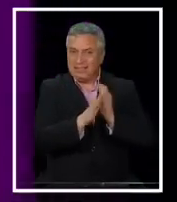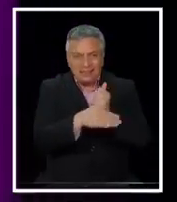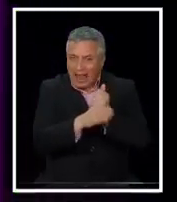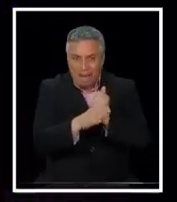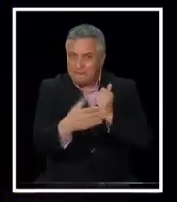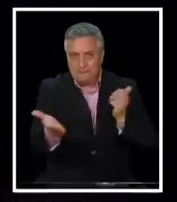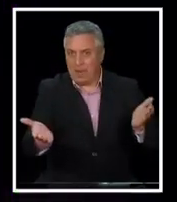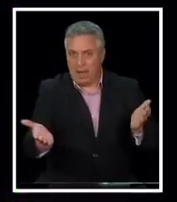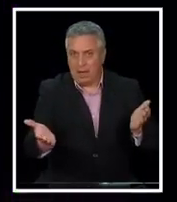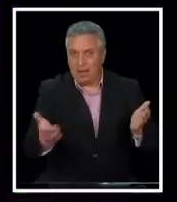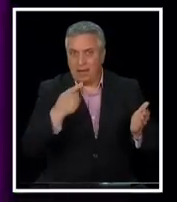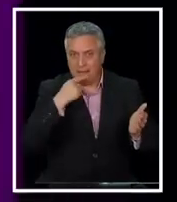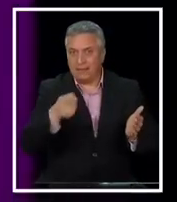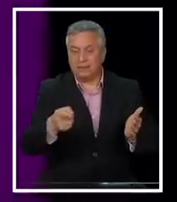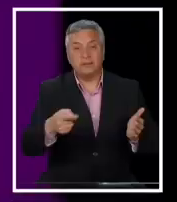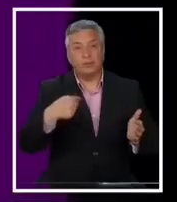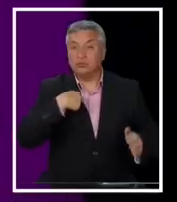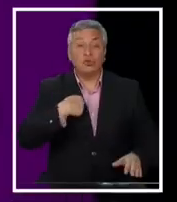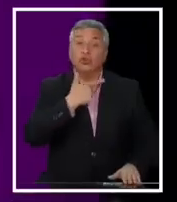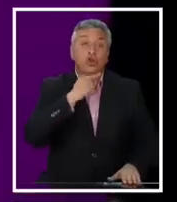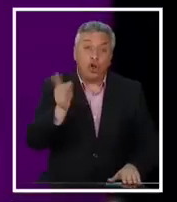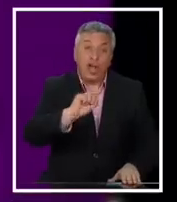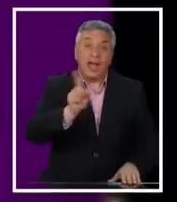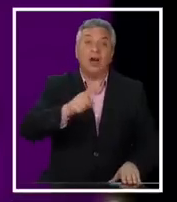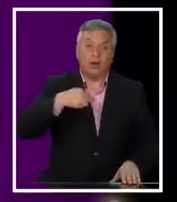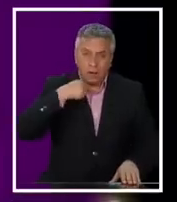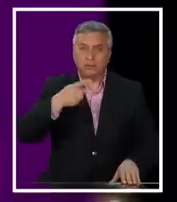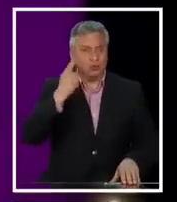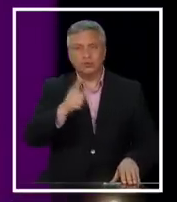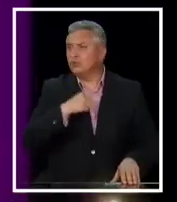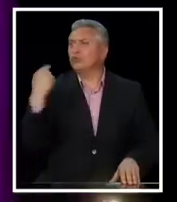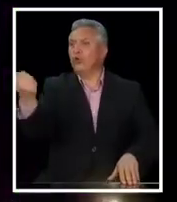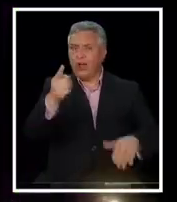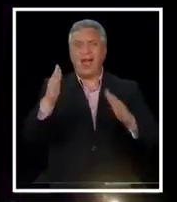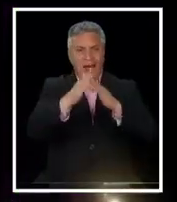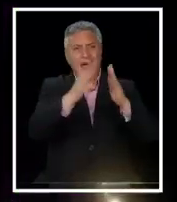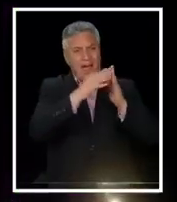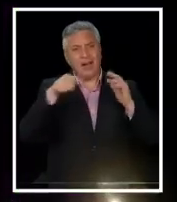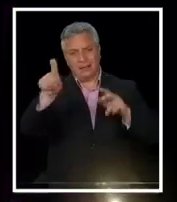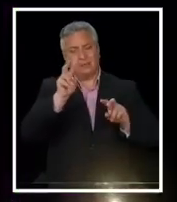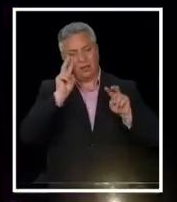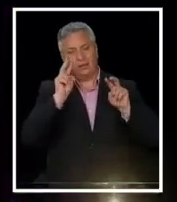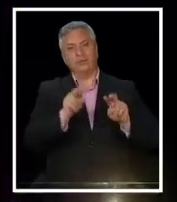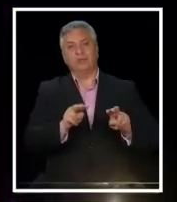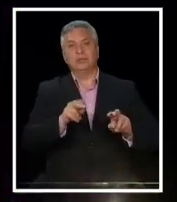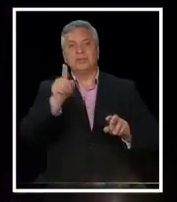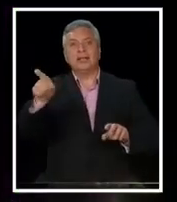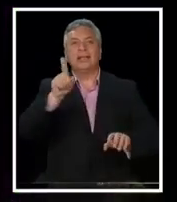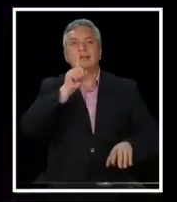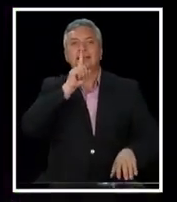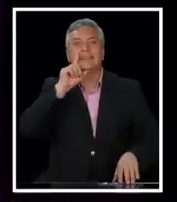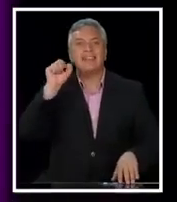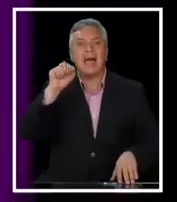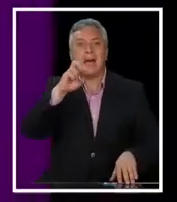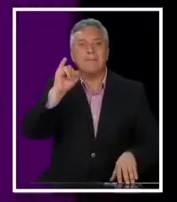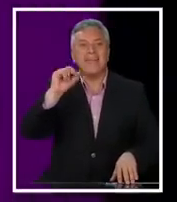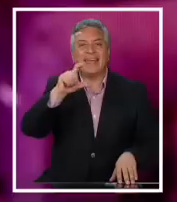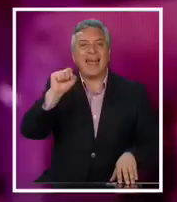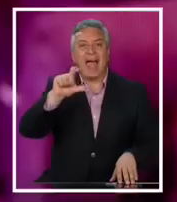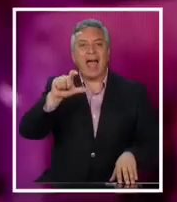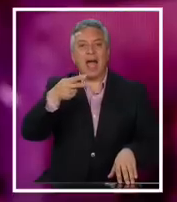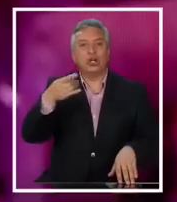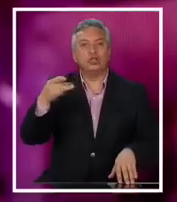quiero, no quiero de verdad insistir en algo que todos en las casas vieron. La tía Pikachu decía, no sabíamos a qué